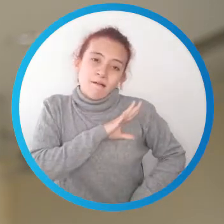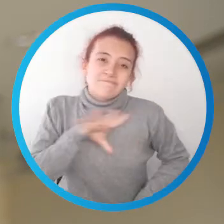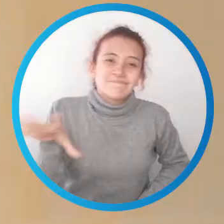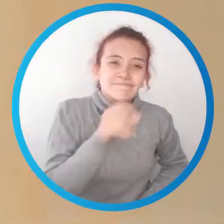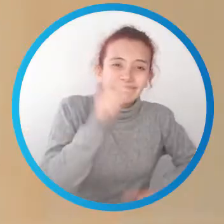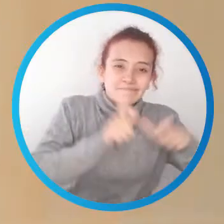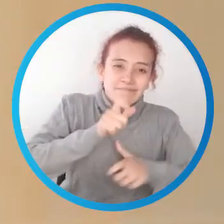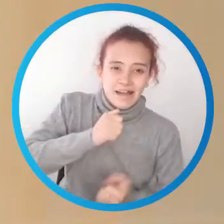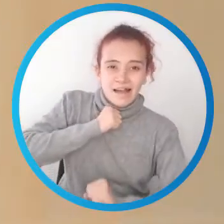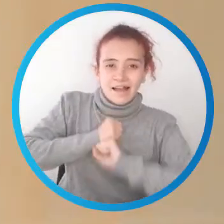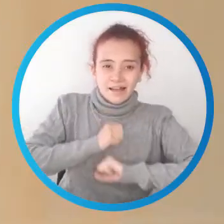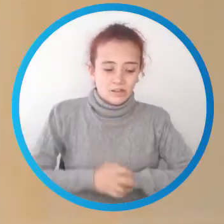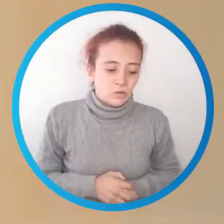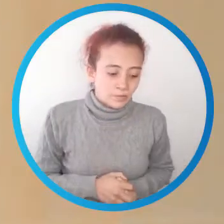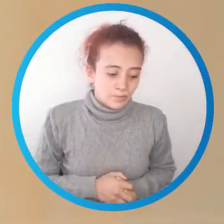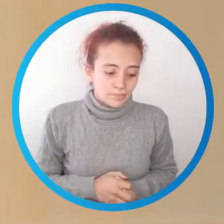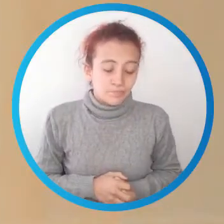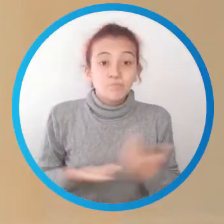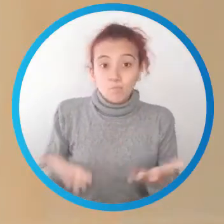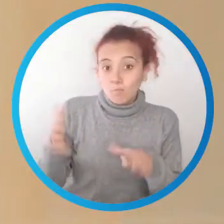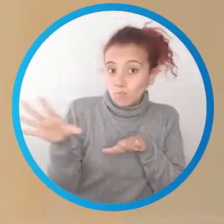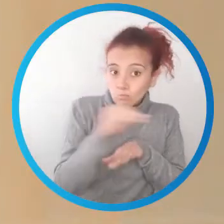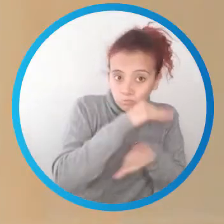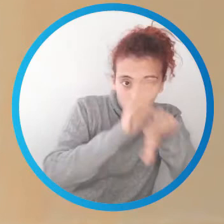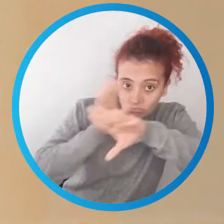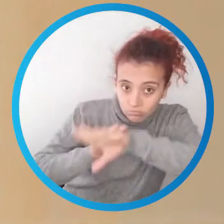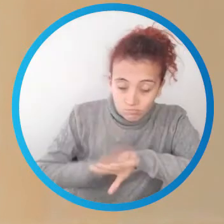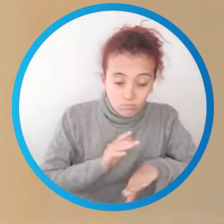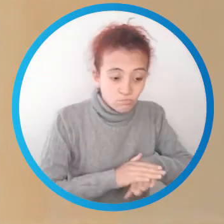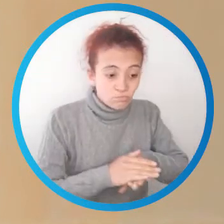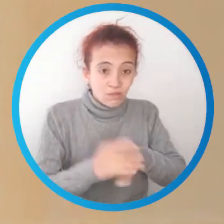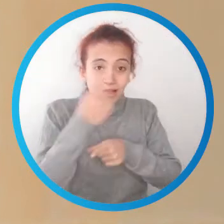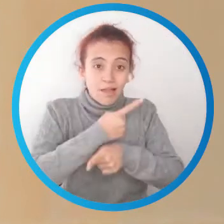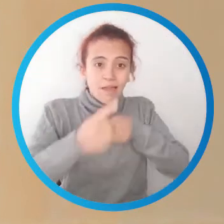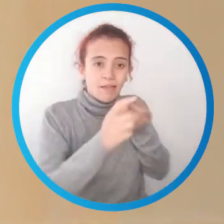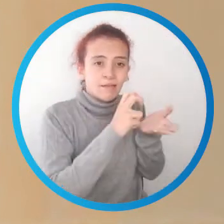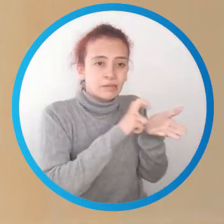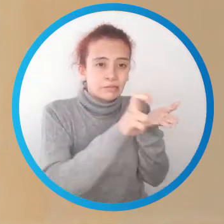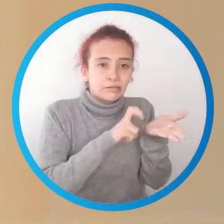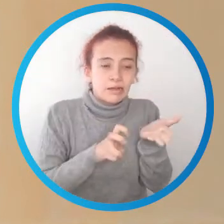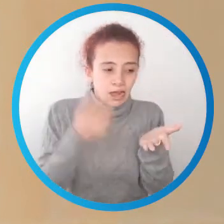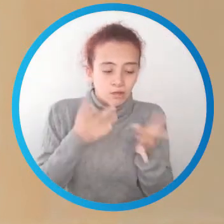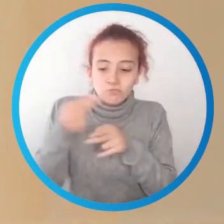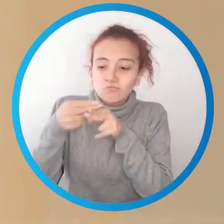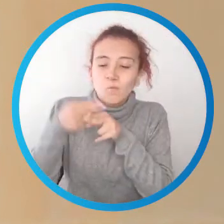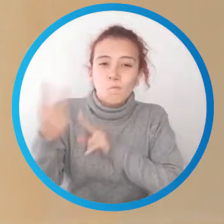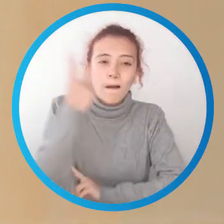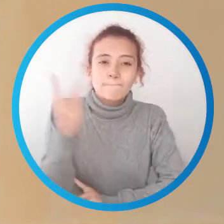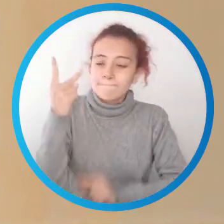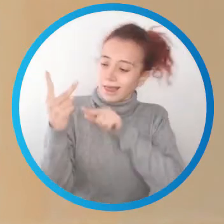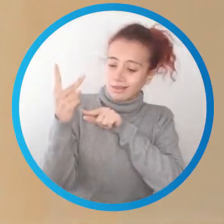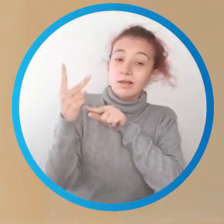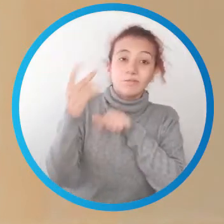sus contribuyentes. La invitación es para que soliciten sus recibos esta semana, sin embargo, el próximo viernes, día en el que